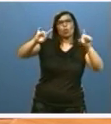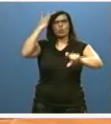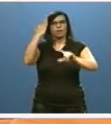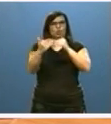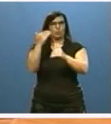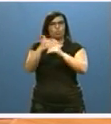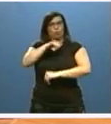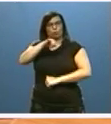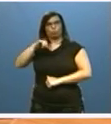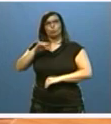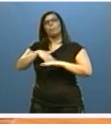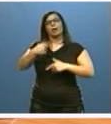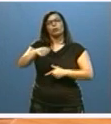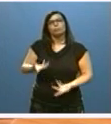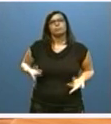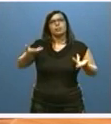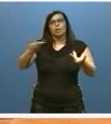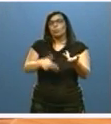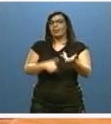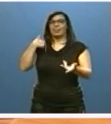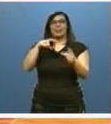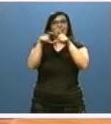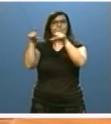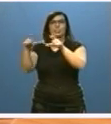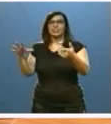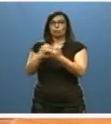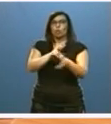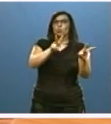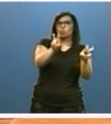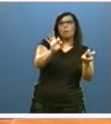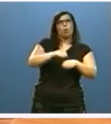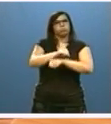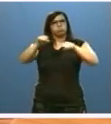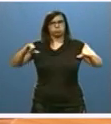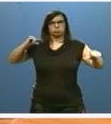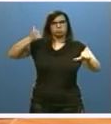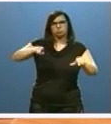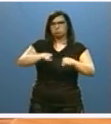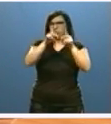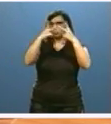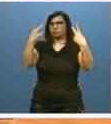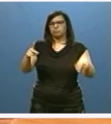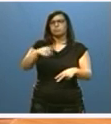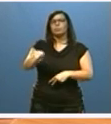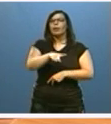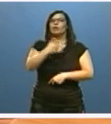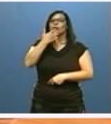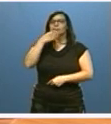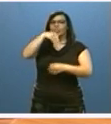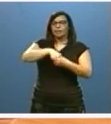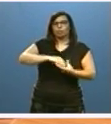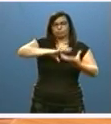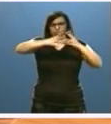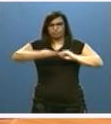a los autónomos, al emprendimiento innovador y, en general, a todas las empresas nuevas o ya establecidas que adopten en sus procesos productivos la industria